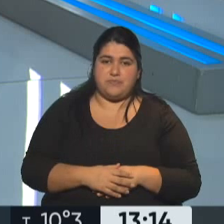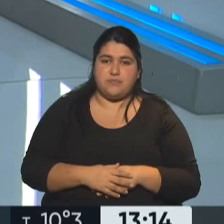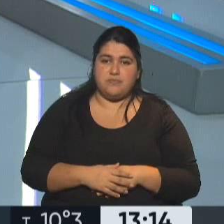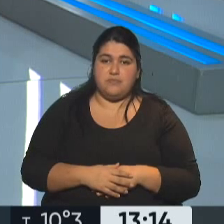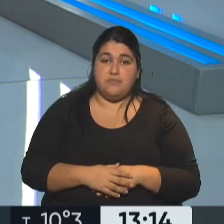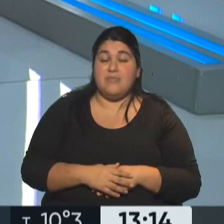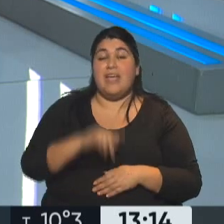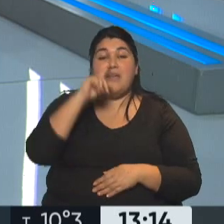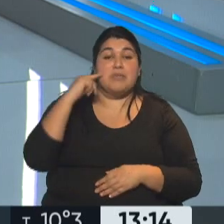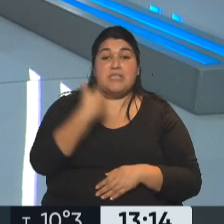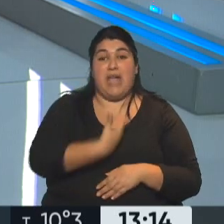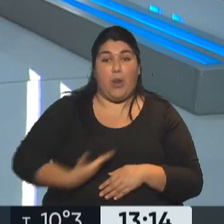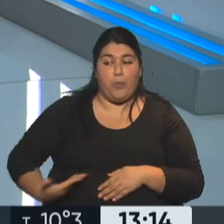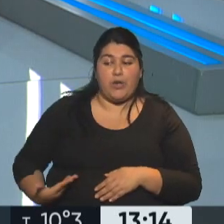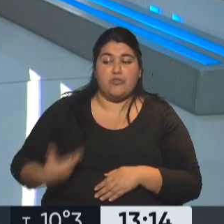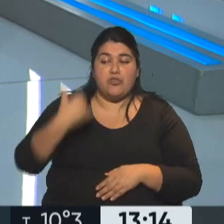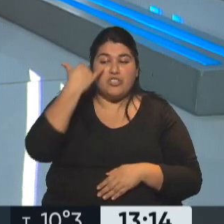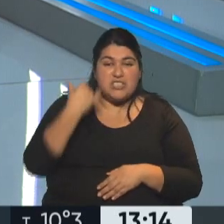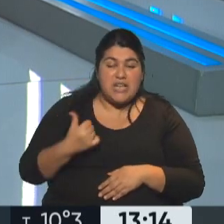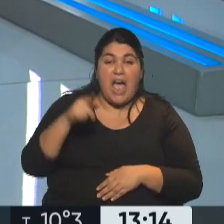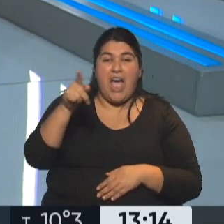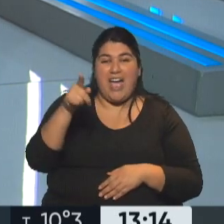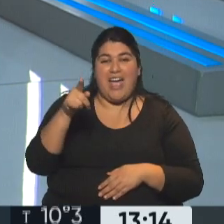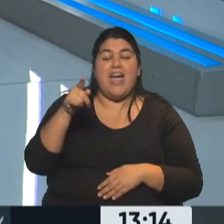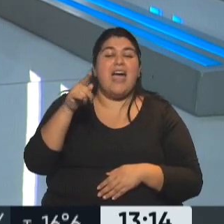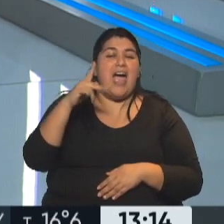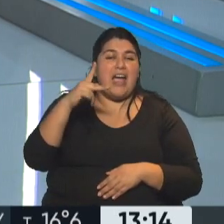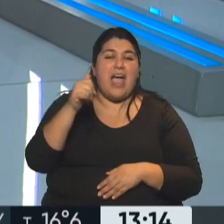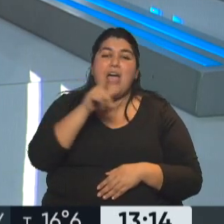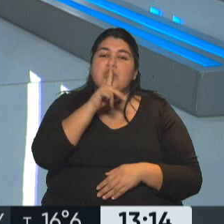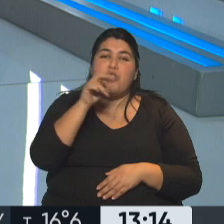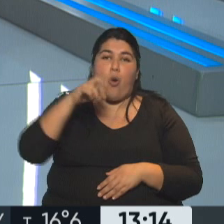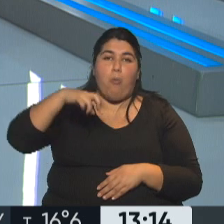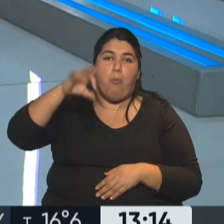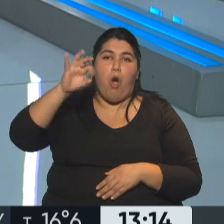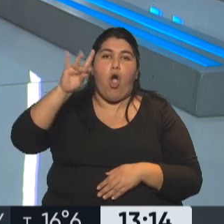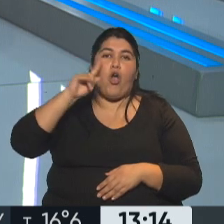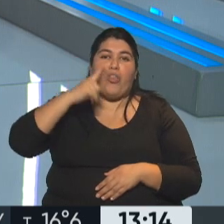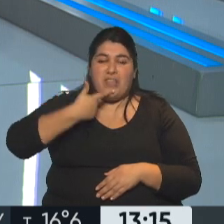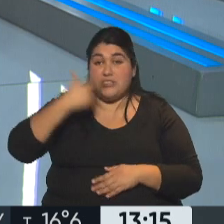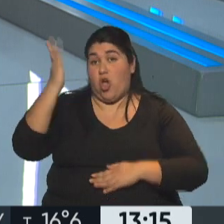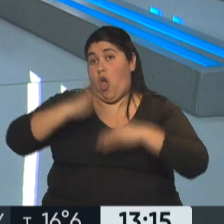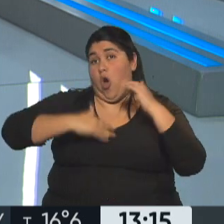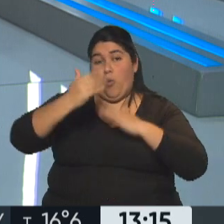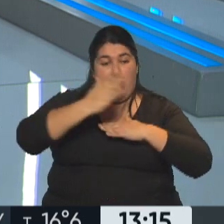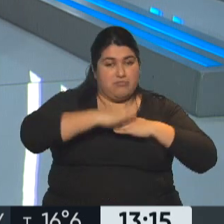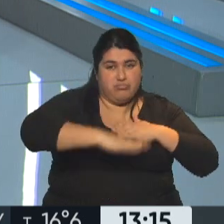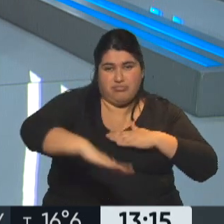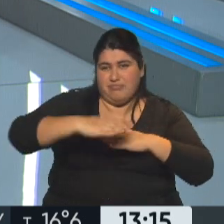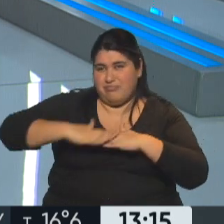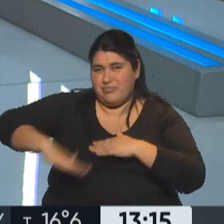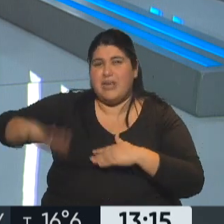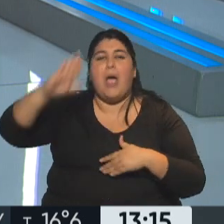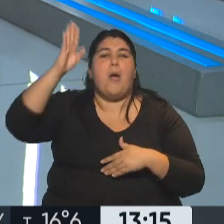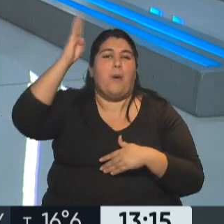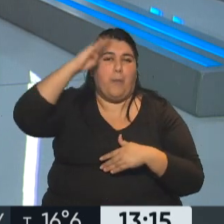El presidente Alberto Fernández que recorre junto a Gabriel Catopodis, el ministro de Infraestructura, Obras de Repavimentación en Berazategui. En